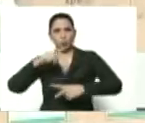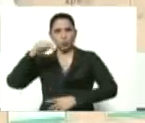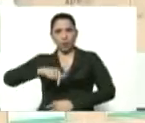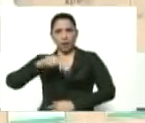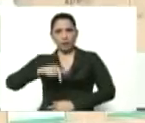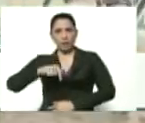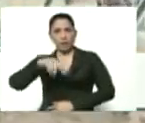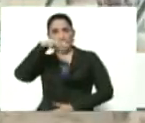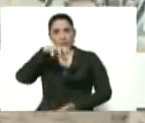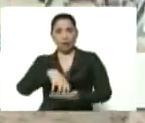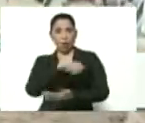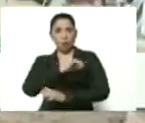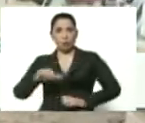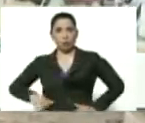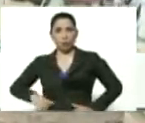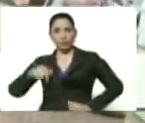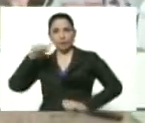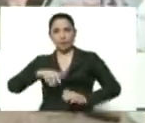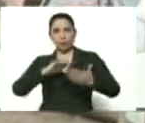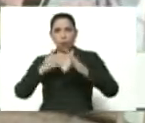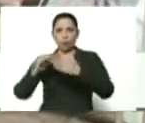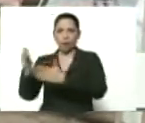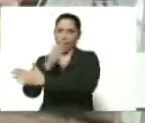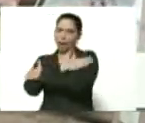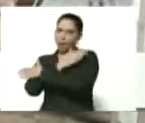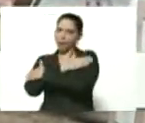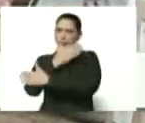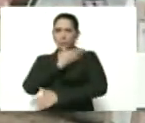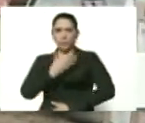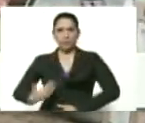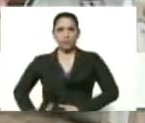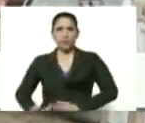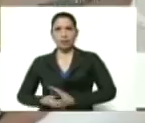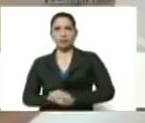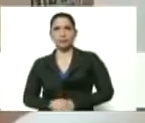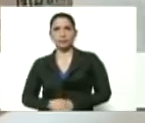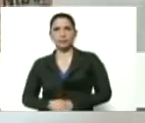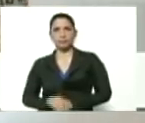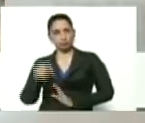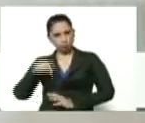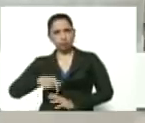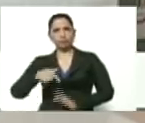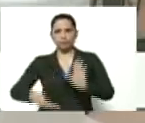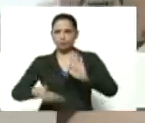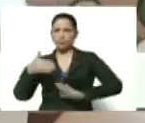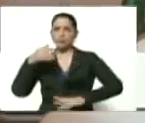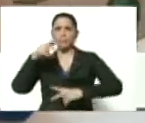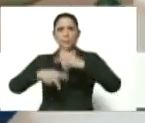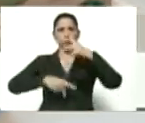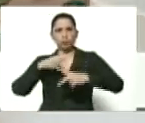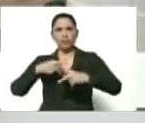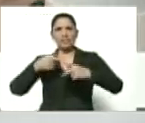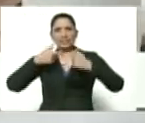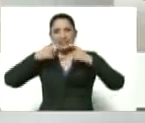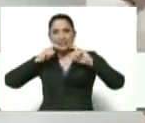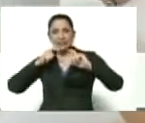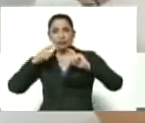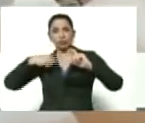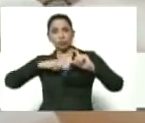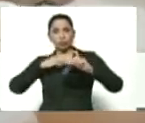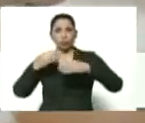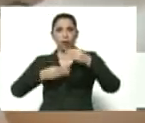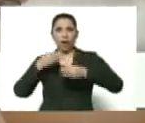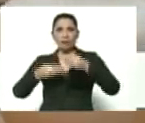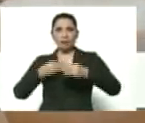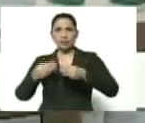Estado portugués de aquí de la comuna de Chiriguare. Un abrazo, presidente. Aquí vamos a producir el maíz donde vamos a hacer la arepa